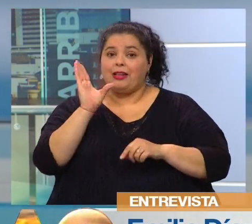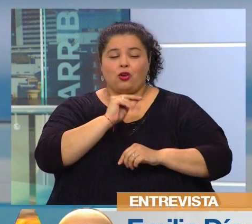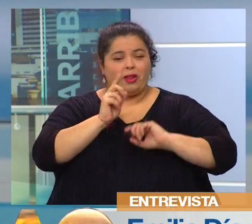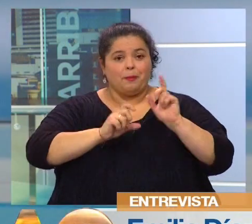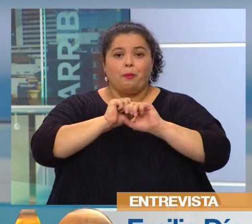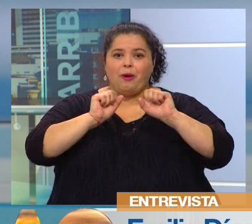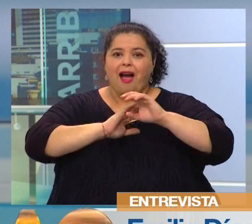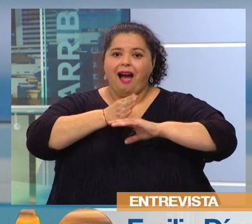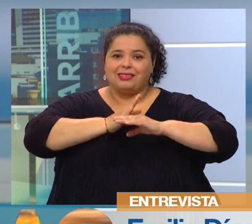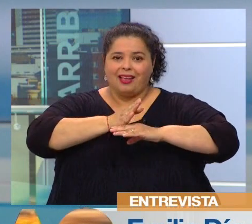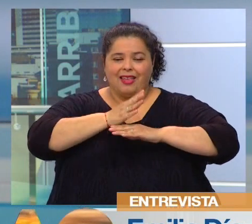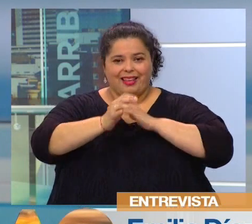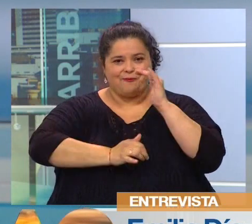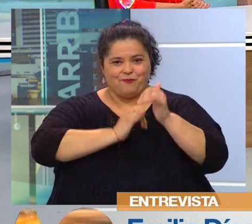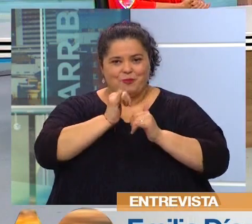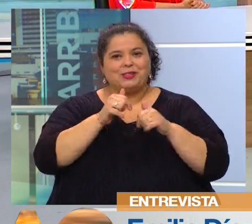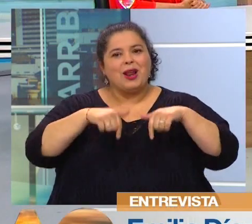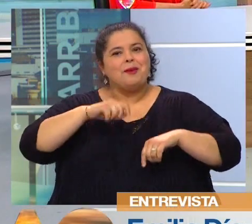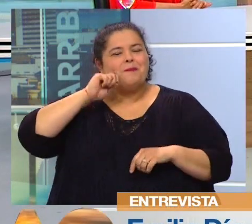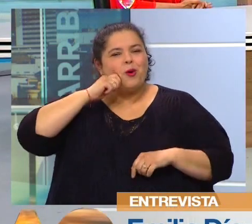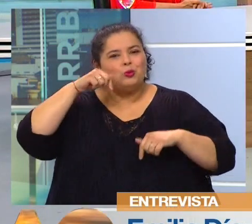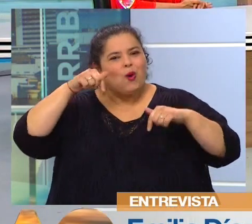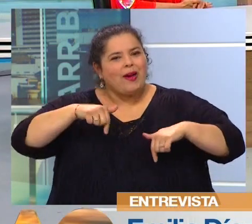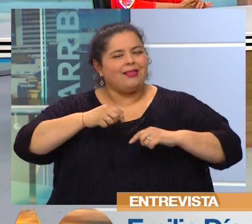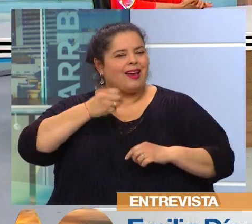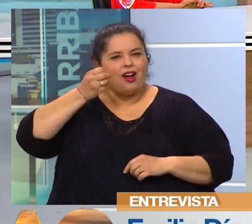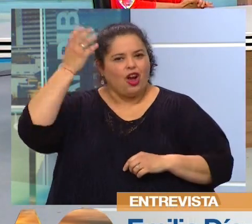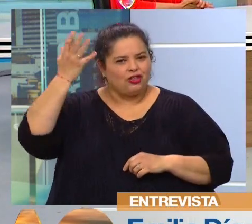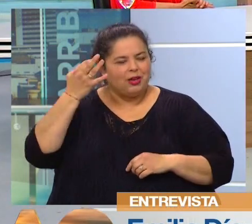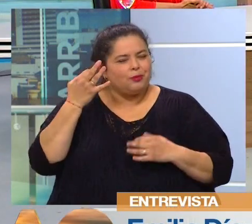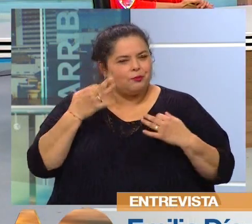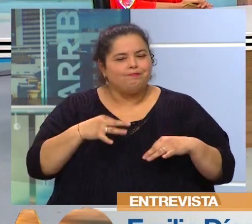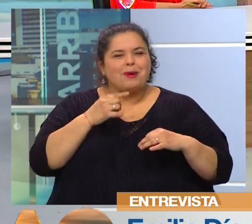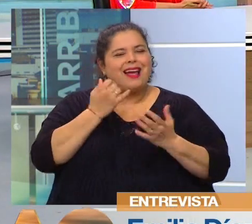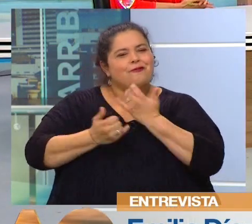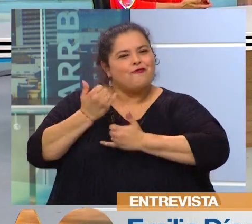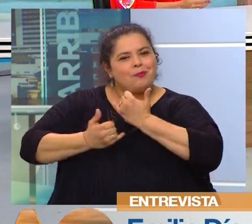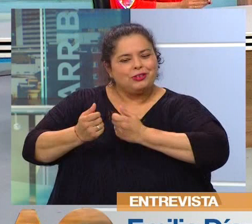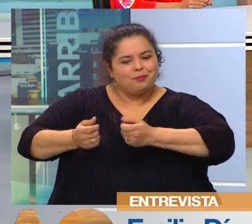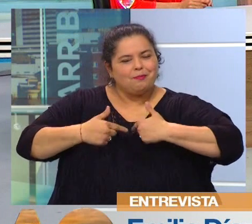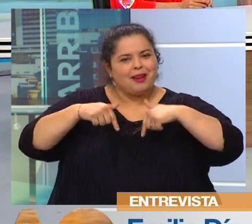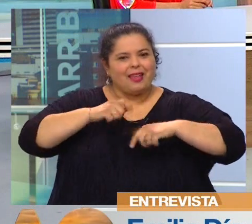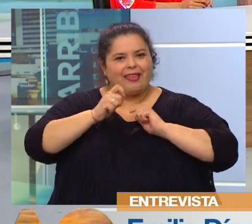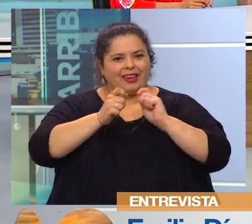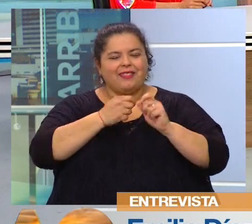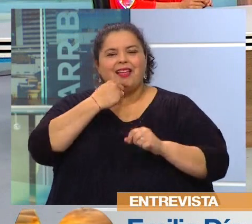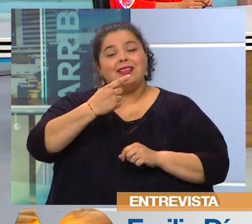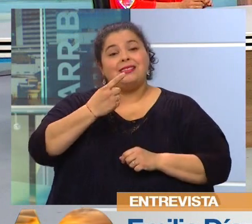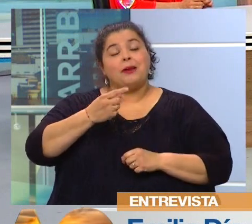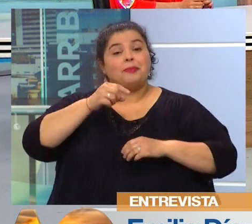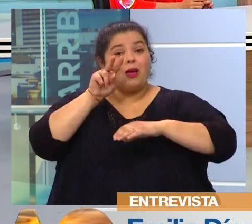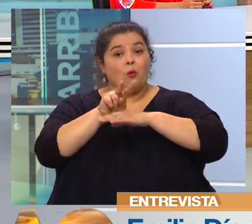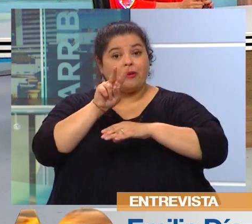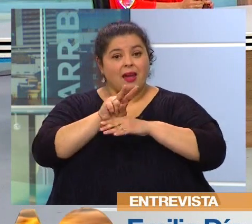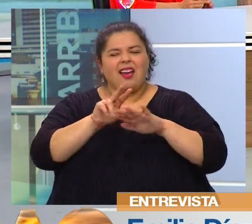a esta información. A mí me gustó mucho un concepto en parte de la información para esta entrevista que decía, las guardianas son mujeres comunes